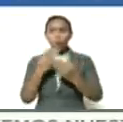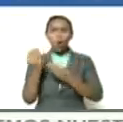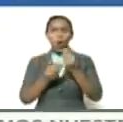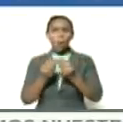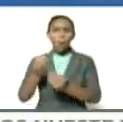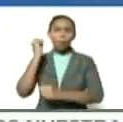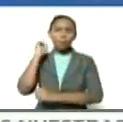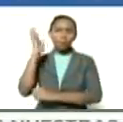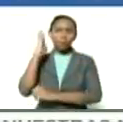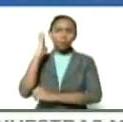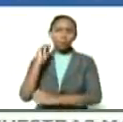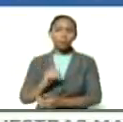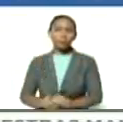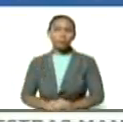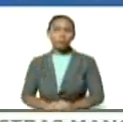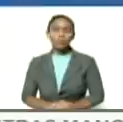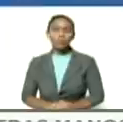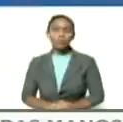parlamentario